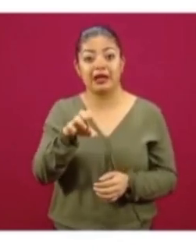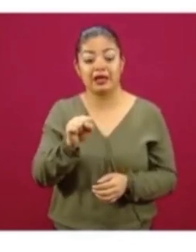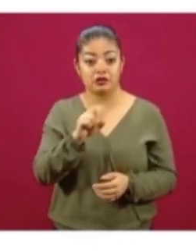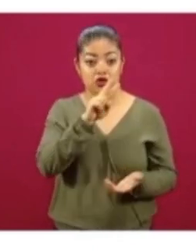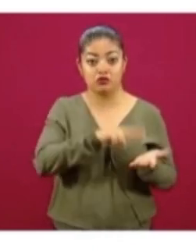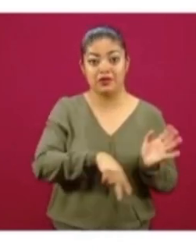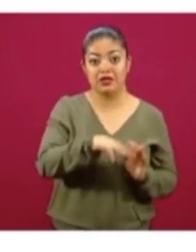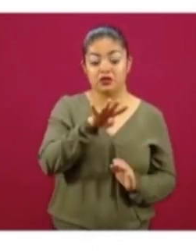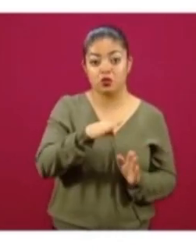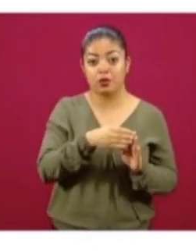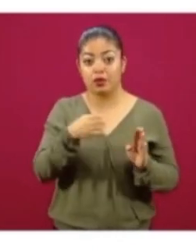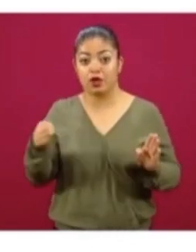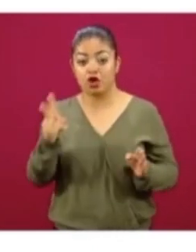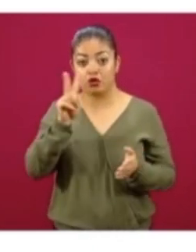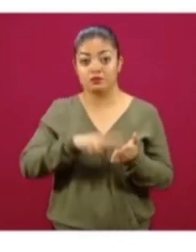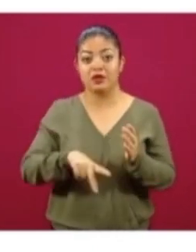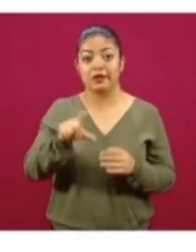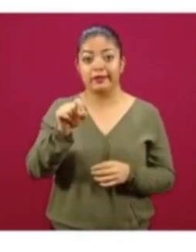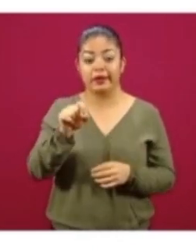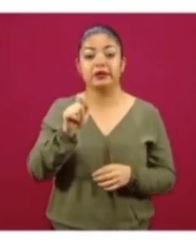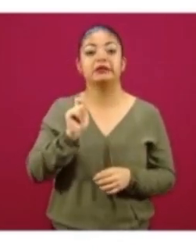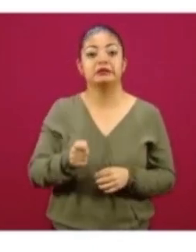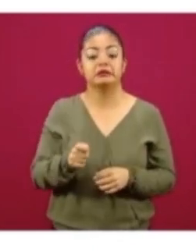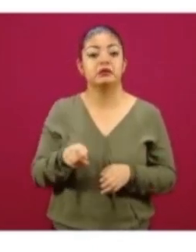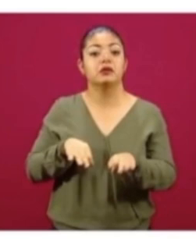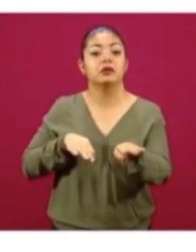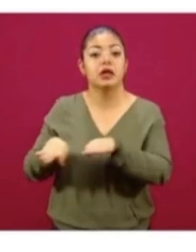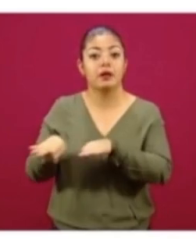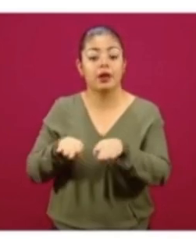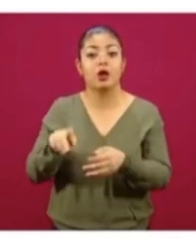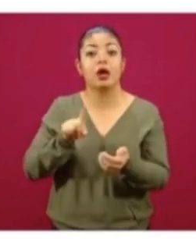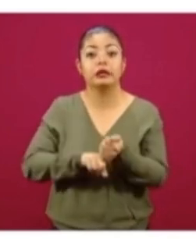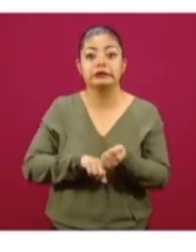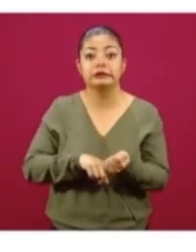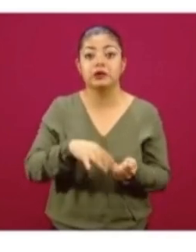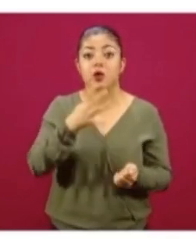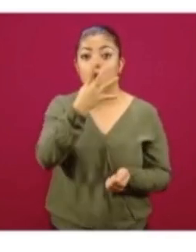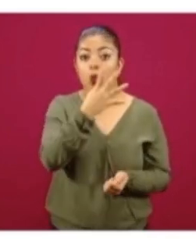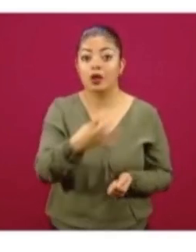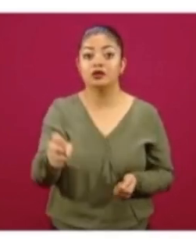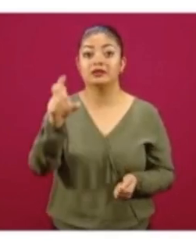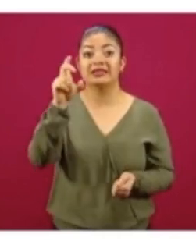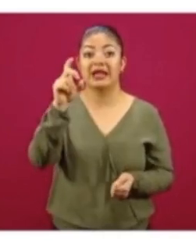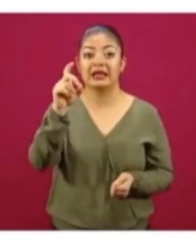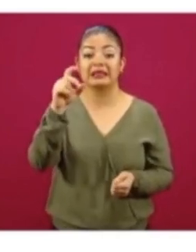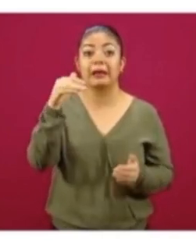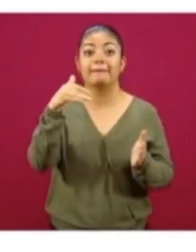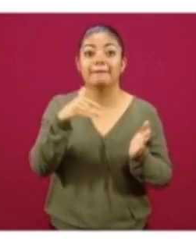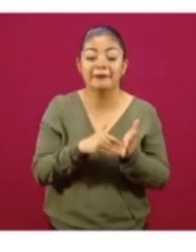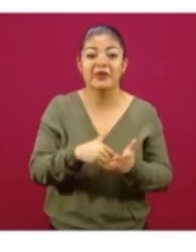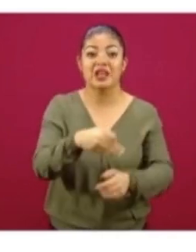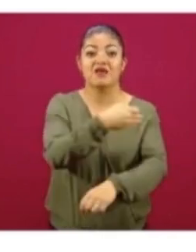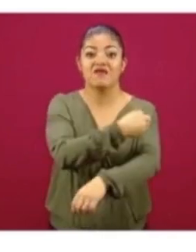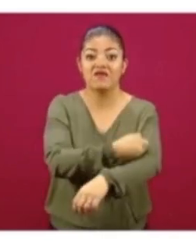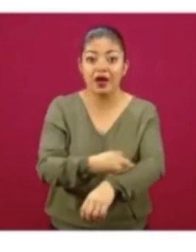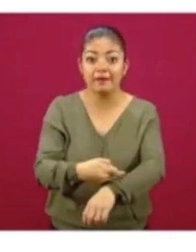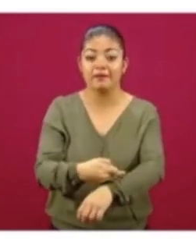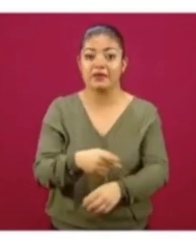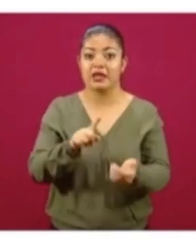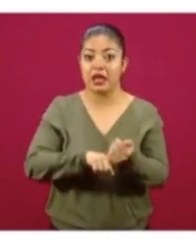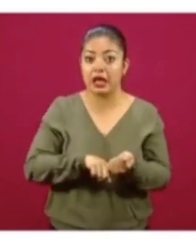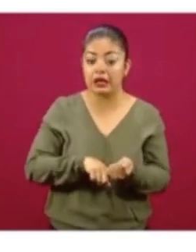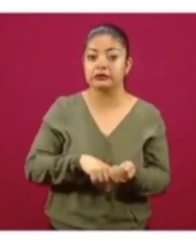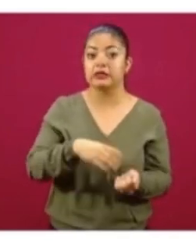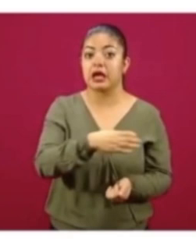y estamos hablando del trabajo de 430 mil familias campesinos,